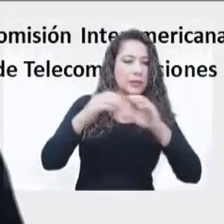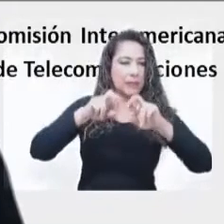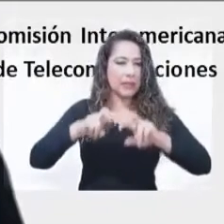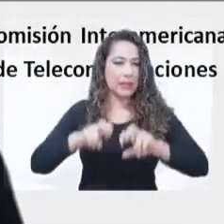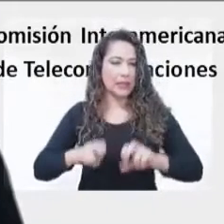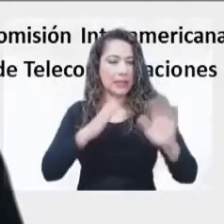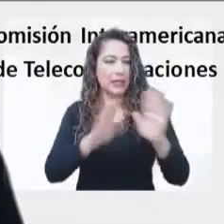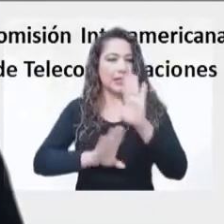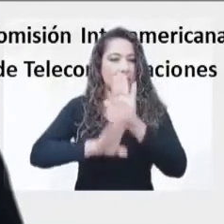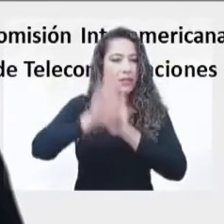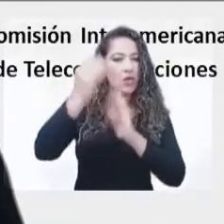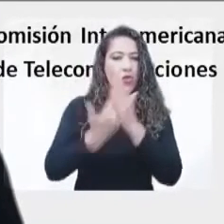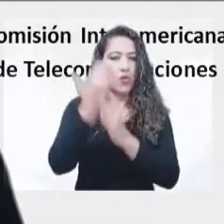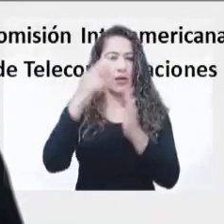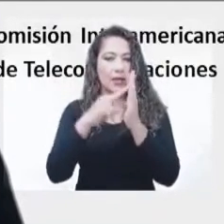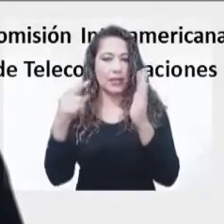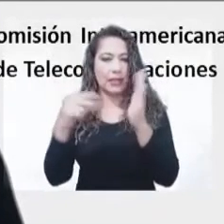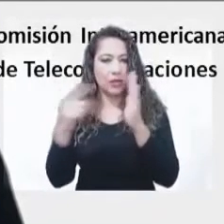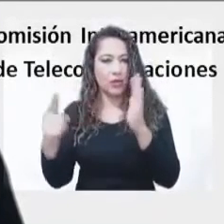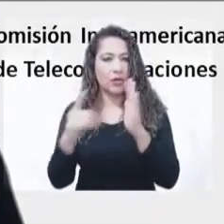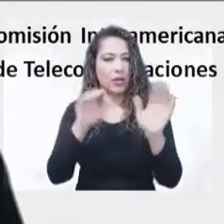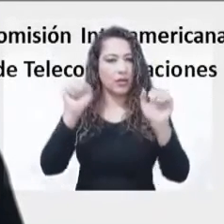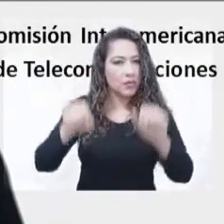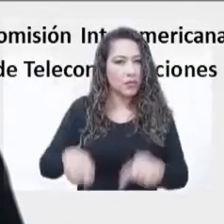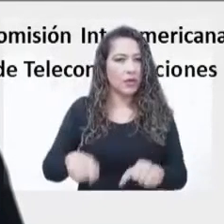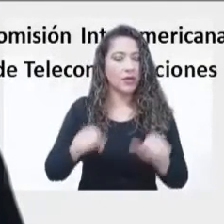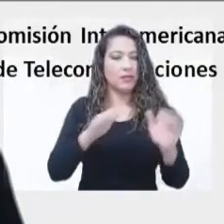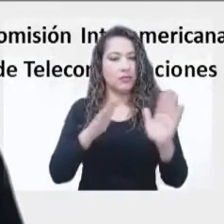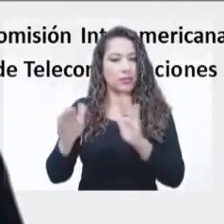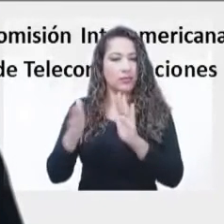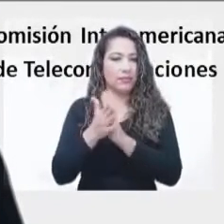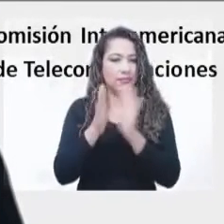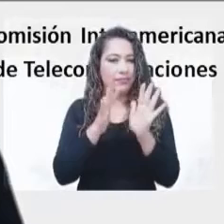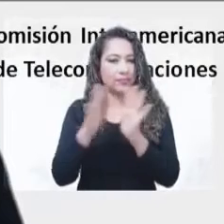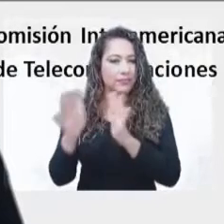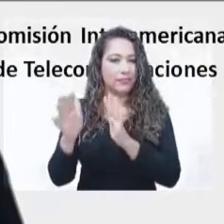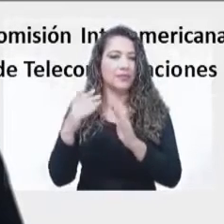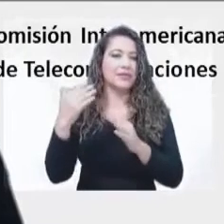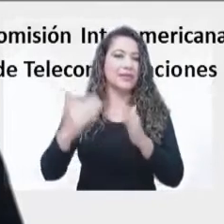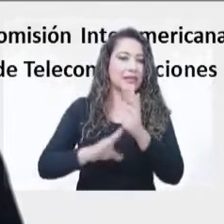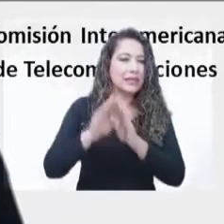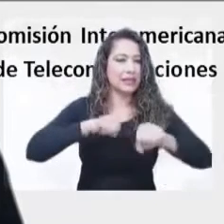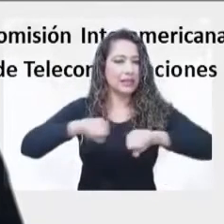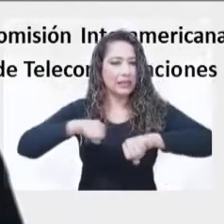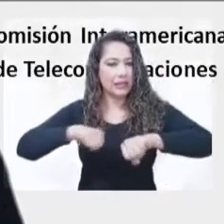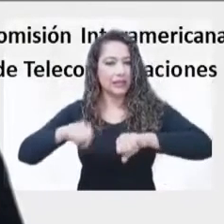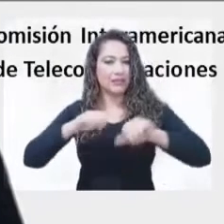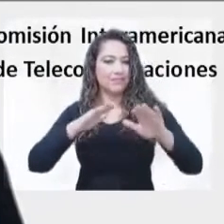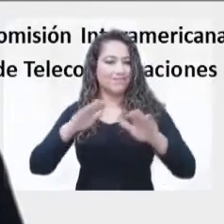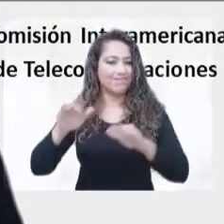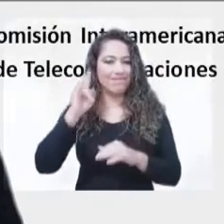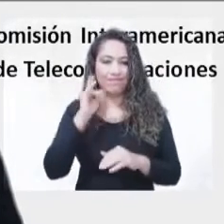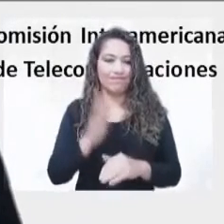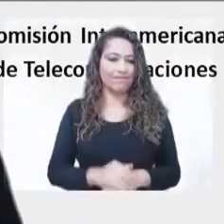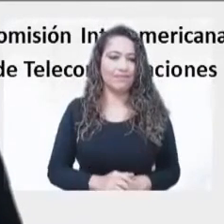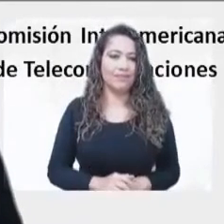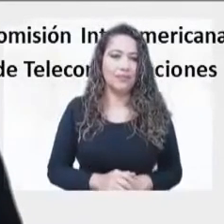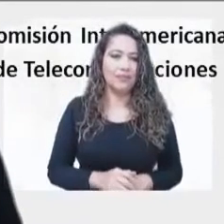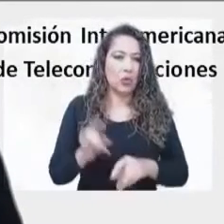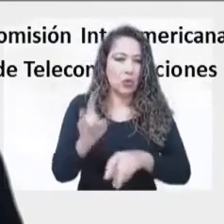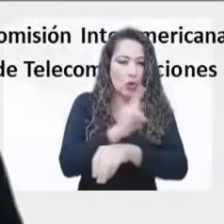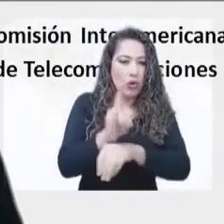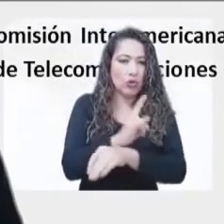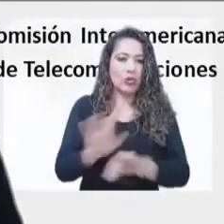tecnologías que permitan la implementación de redes y servicios de radiocomunicaciones con un uso más eficiente de